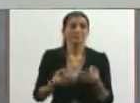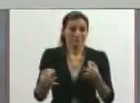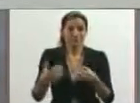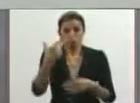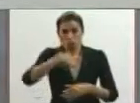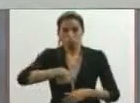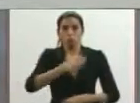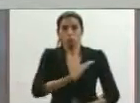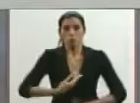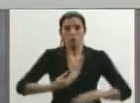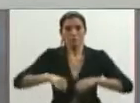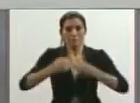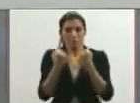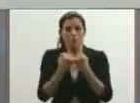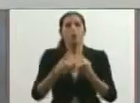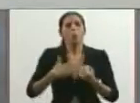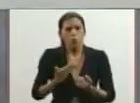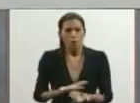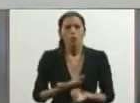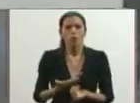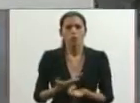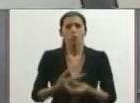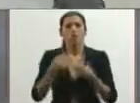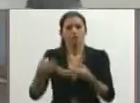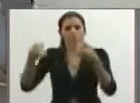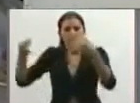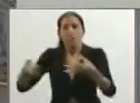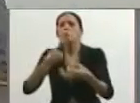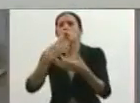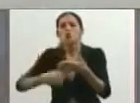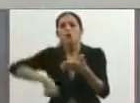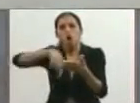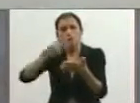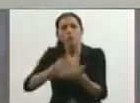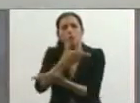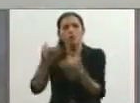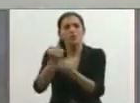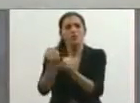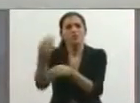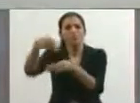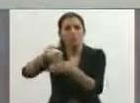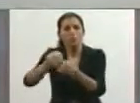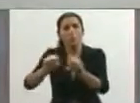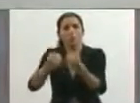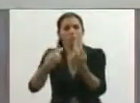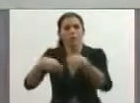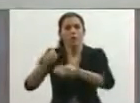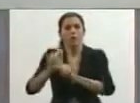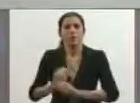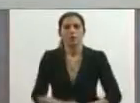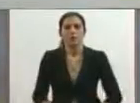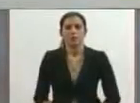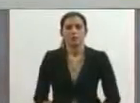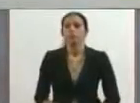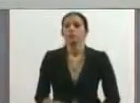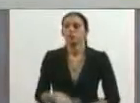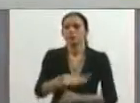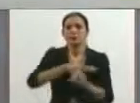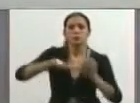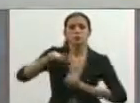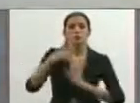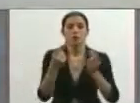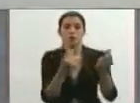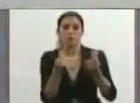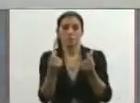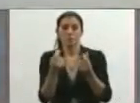pero no. Interesante, pues, la situación que estamos viviendo, la difícil situación económica, también nos está haciendo entender a los